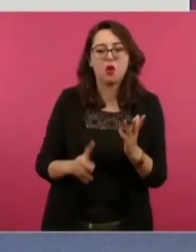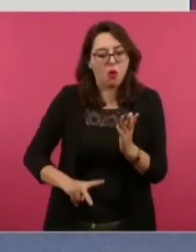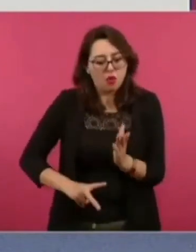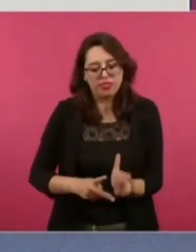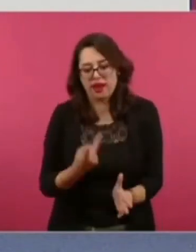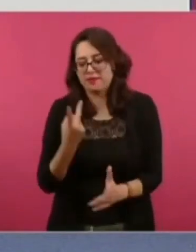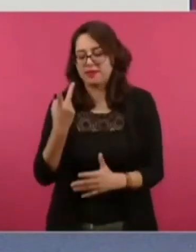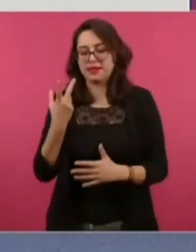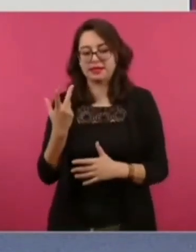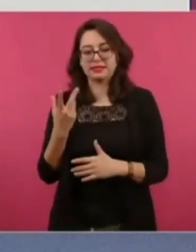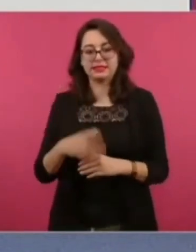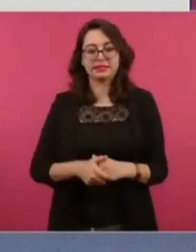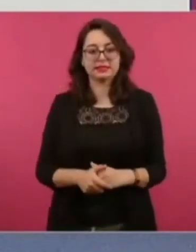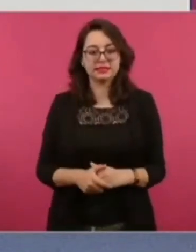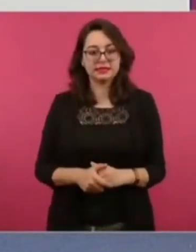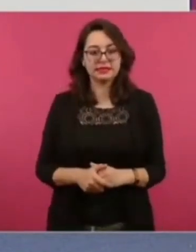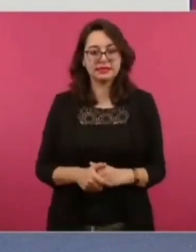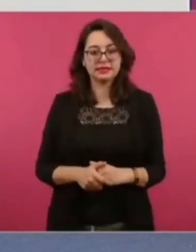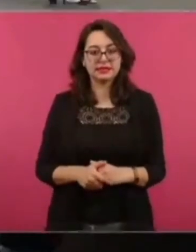nada más que